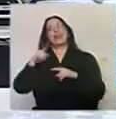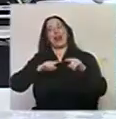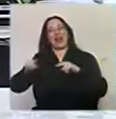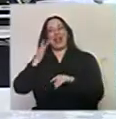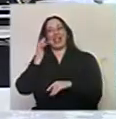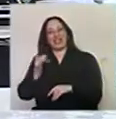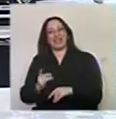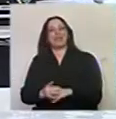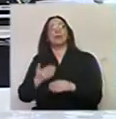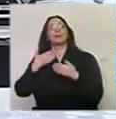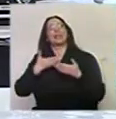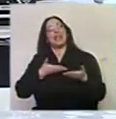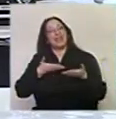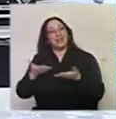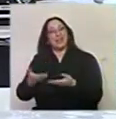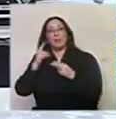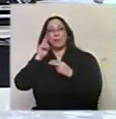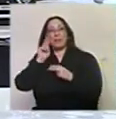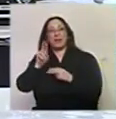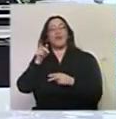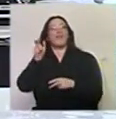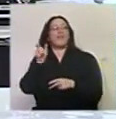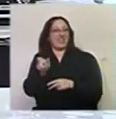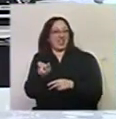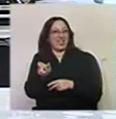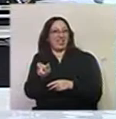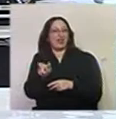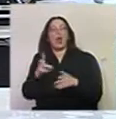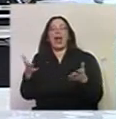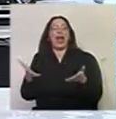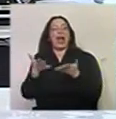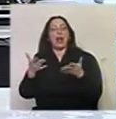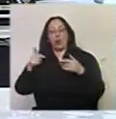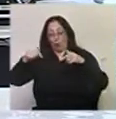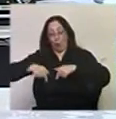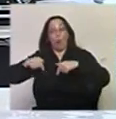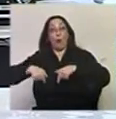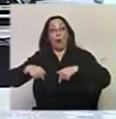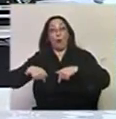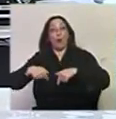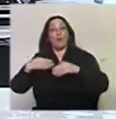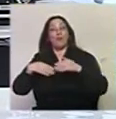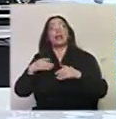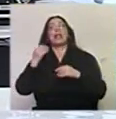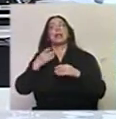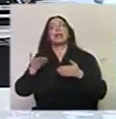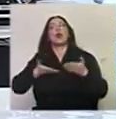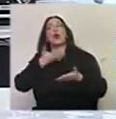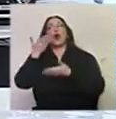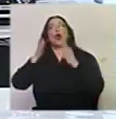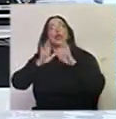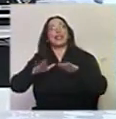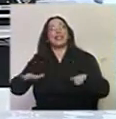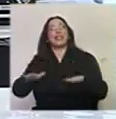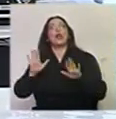noches, Martín. Los invito a que veamos un videíto de algo que pasó hoy, y que es el coro de niños del Sodre. que tiene